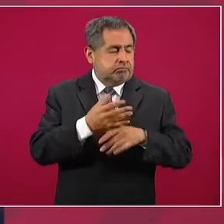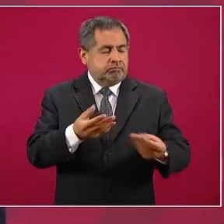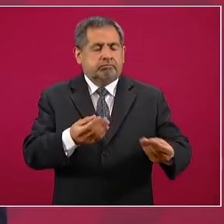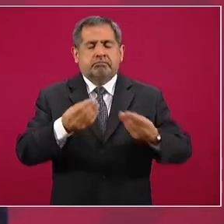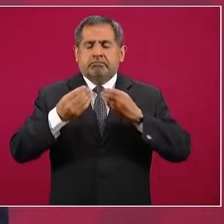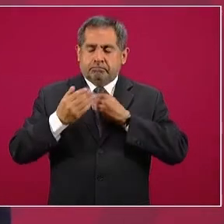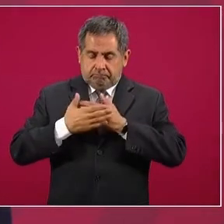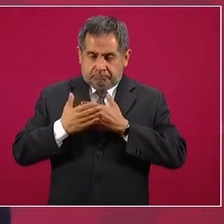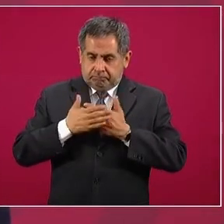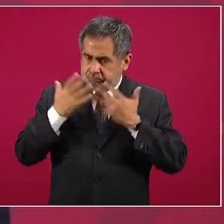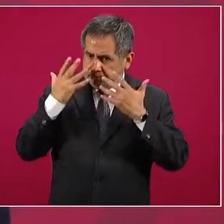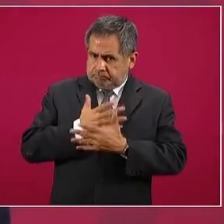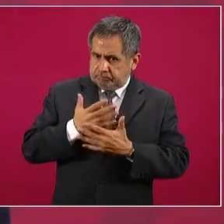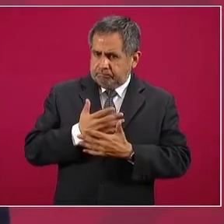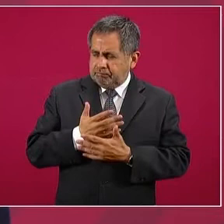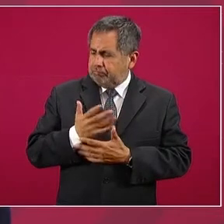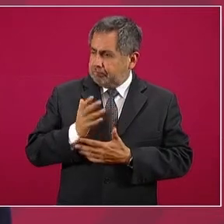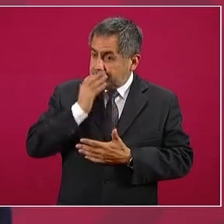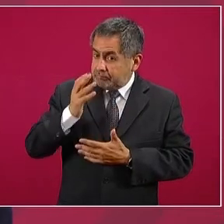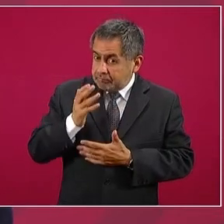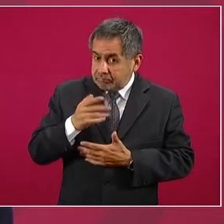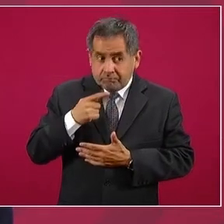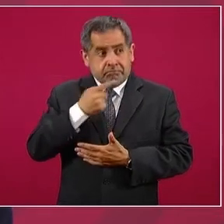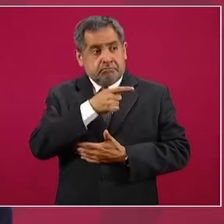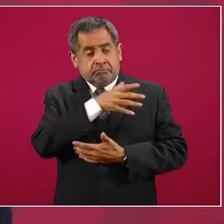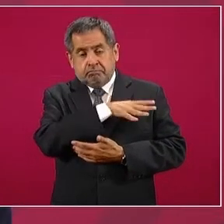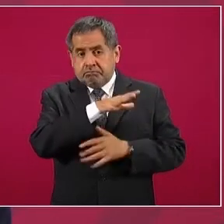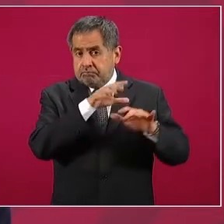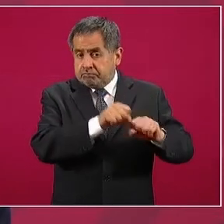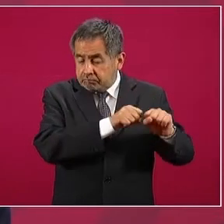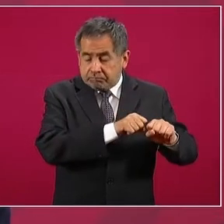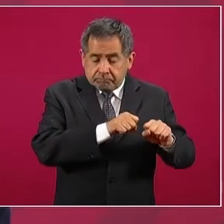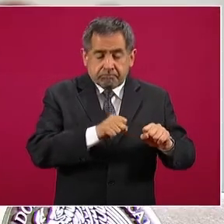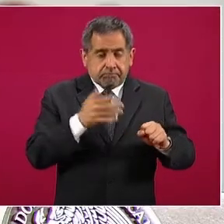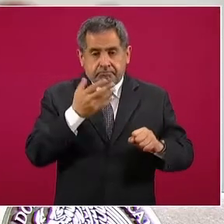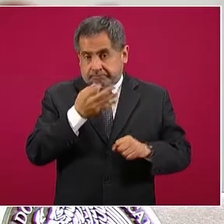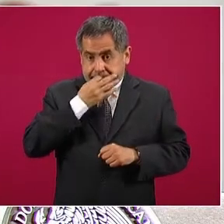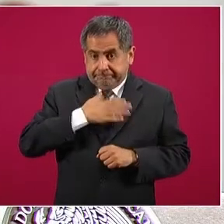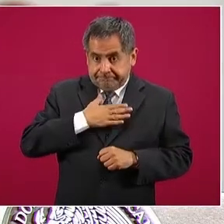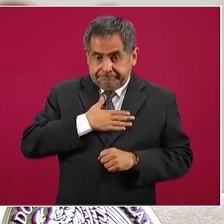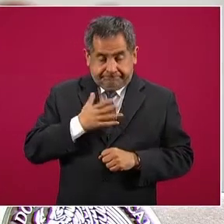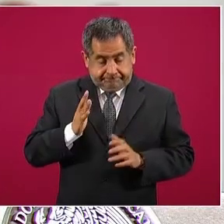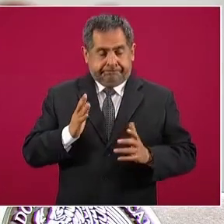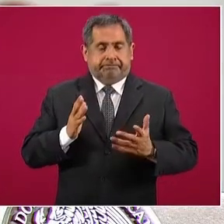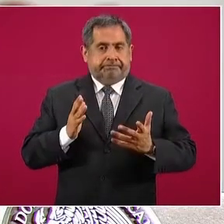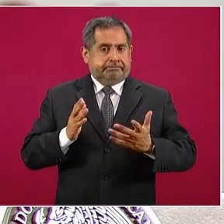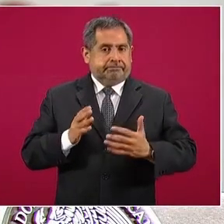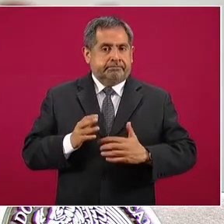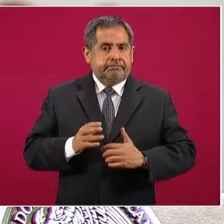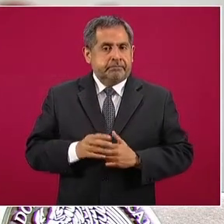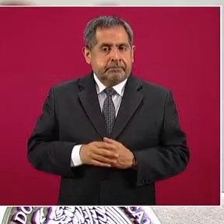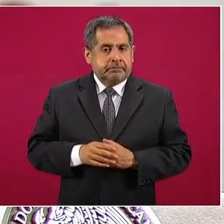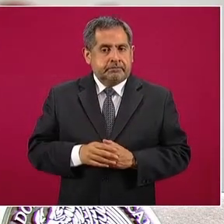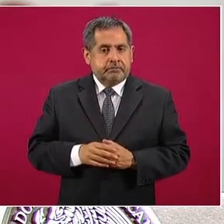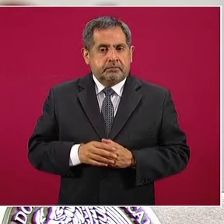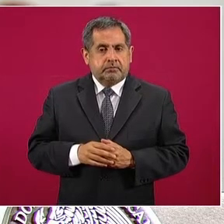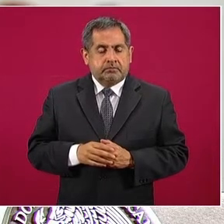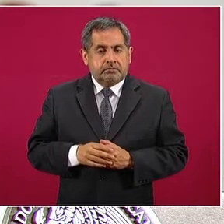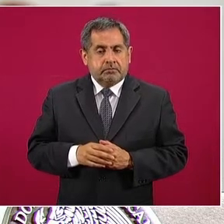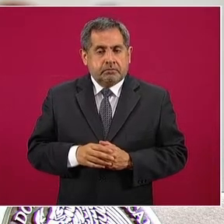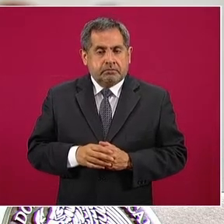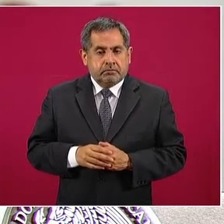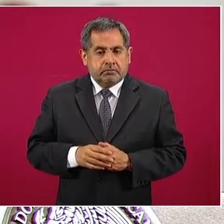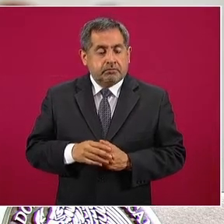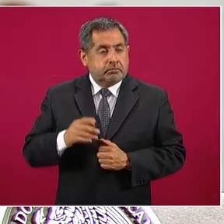oficialmente, me